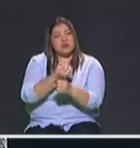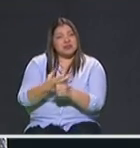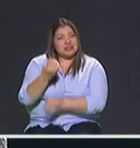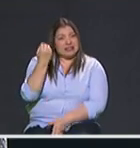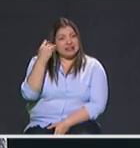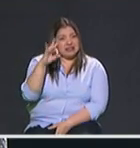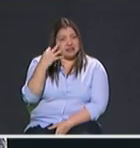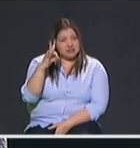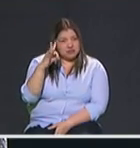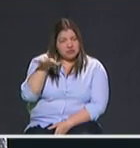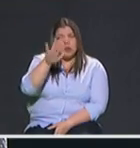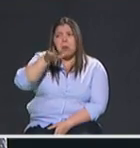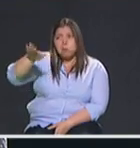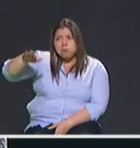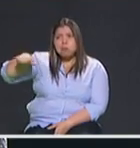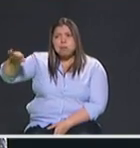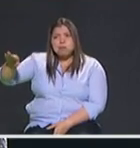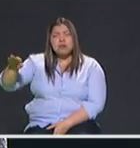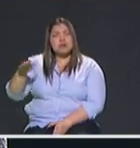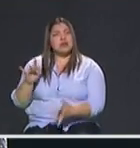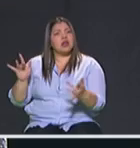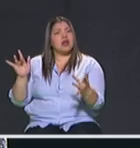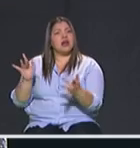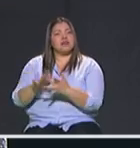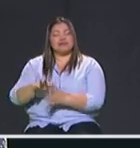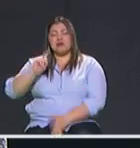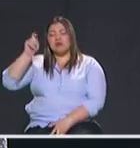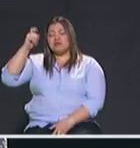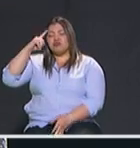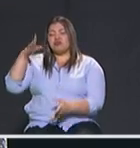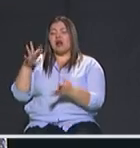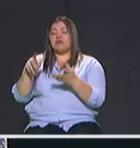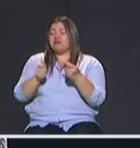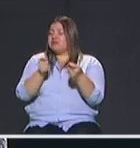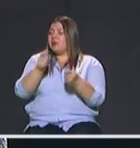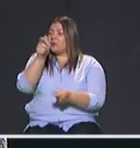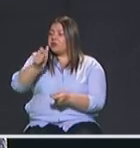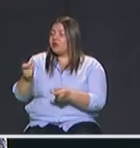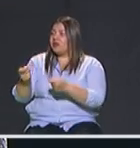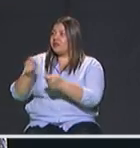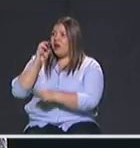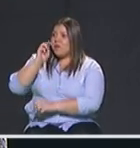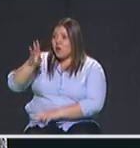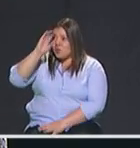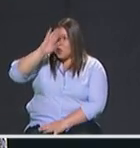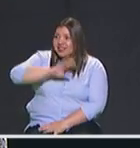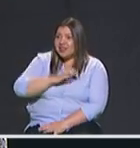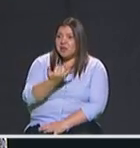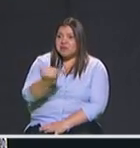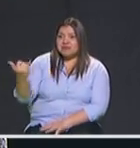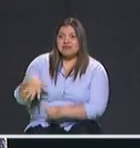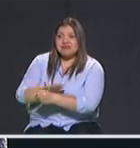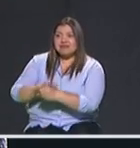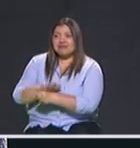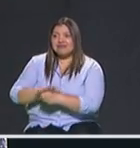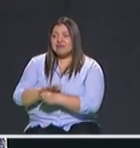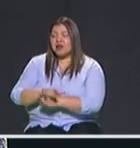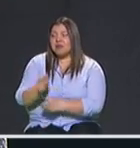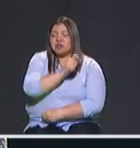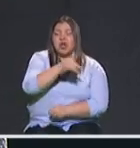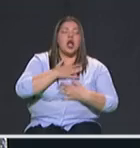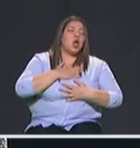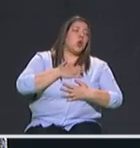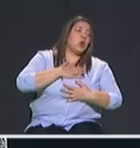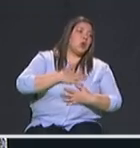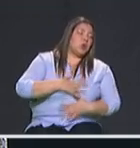que ejercía, que direccionaba era la gobernabilidad, era la tranquilidad, era la confianza. Quitaron esas bases militares y entraron